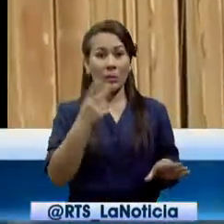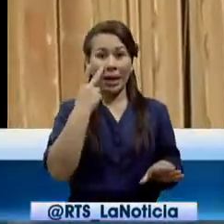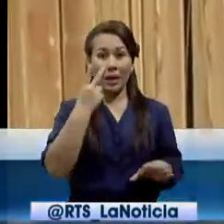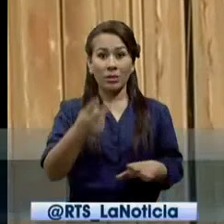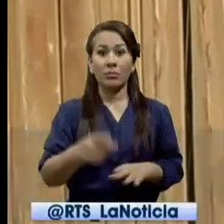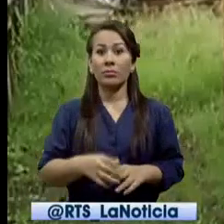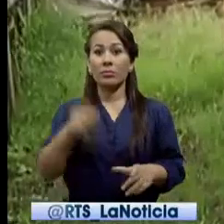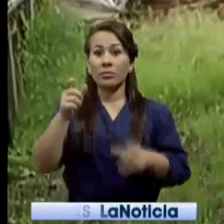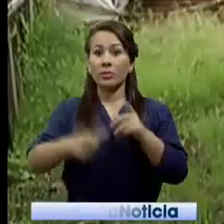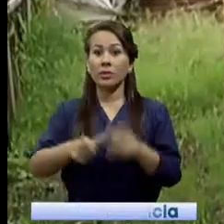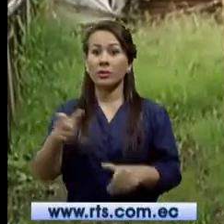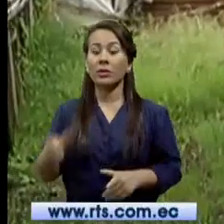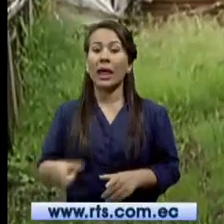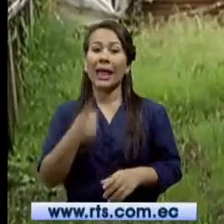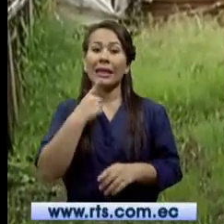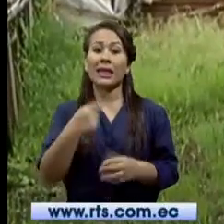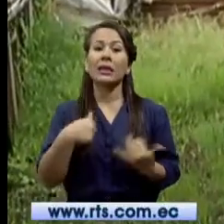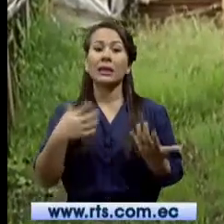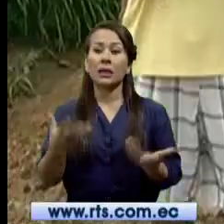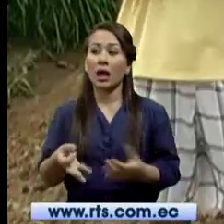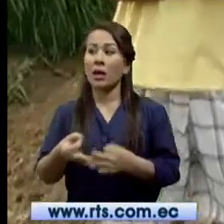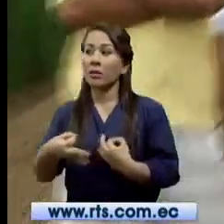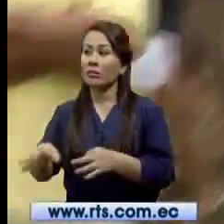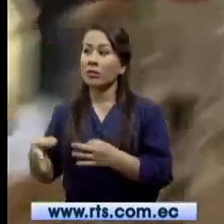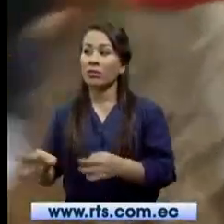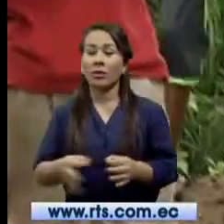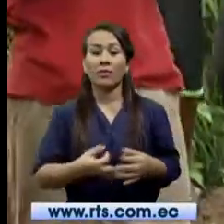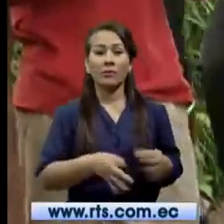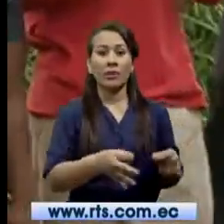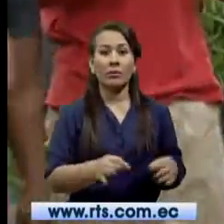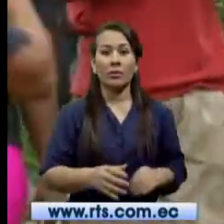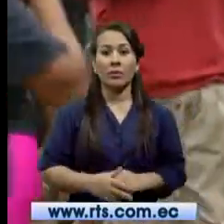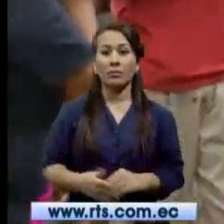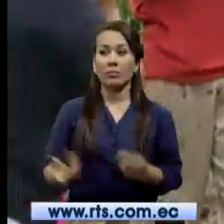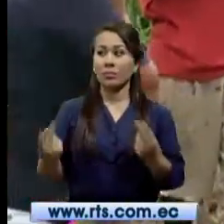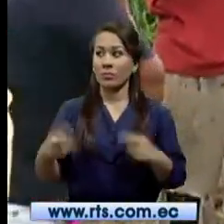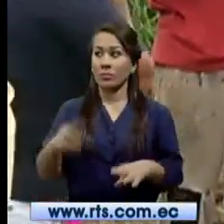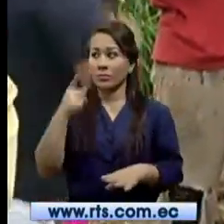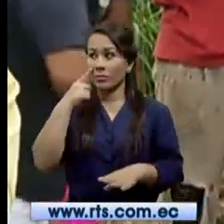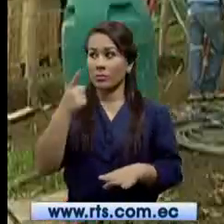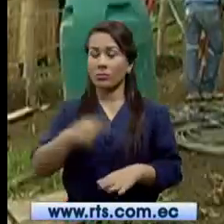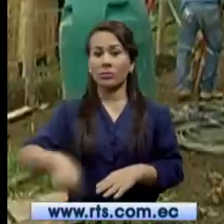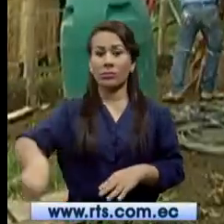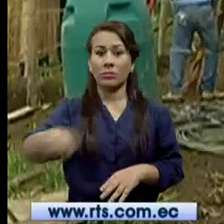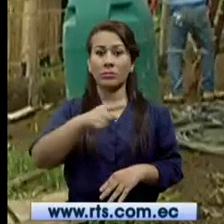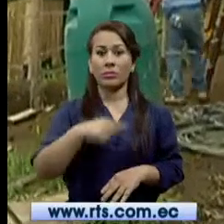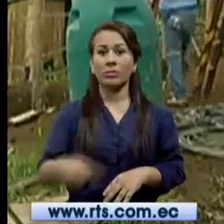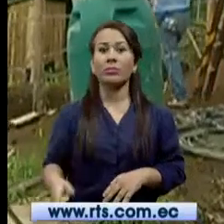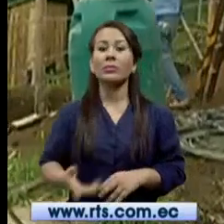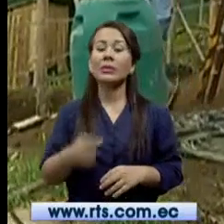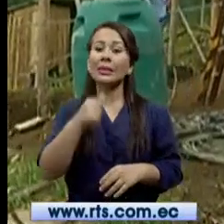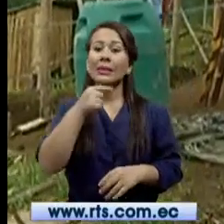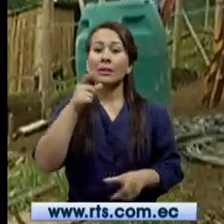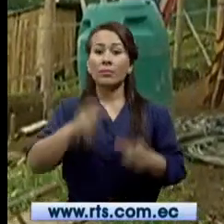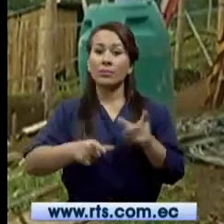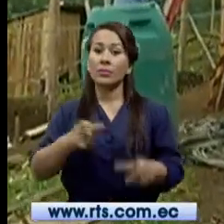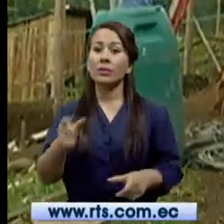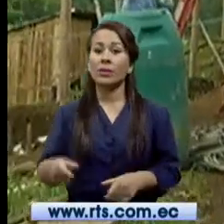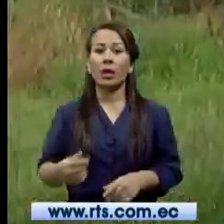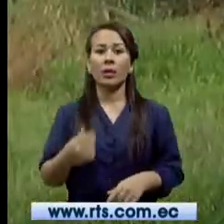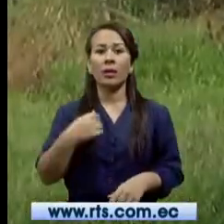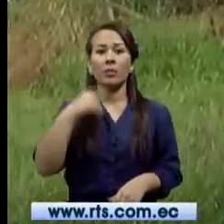El respectivo procedimiento se llevó a cabo en medio del descontento de la mayoría de habitantes de esta zona. Quienes creían que no había